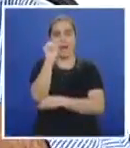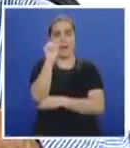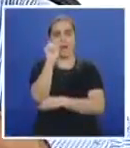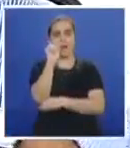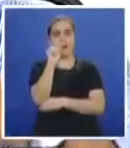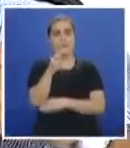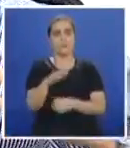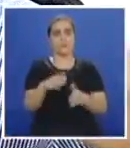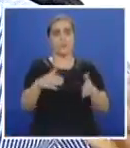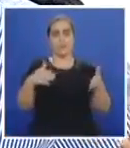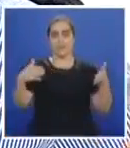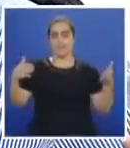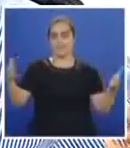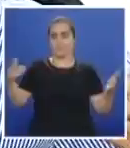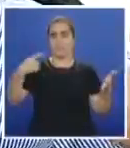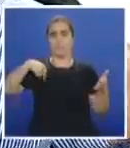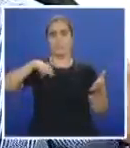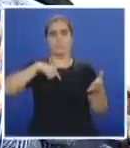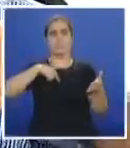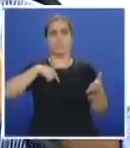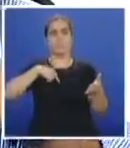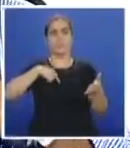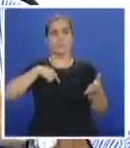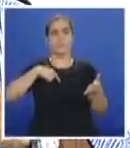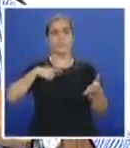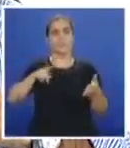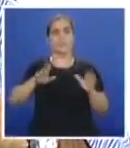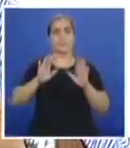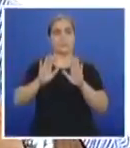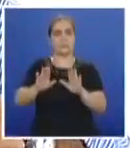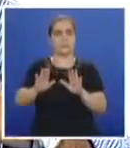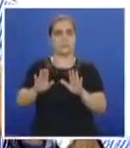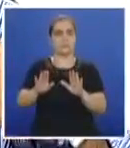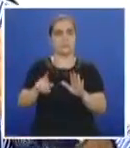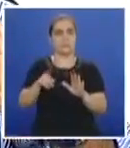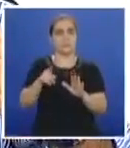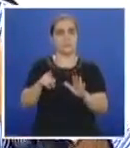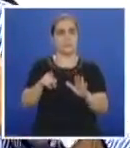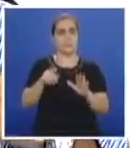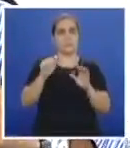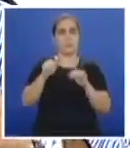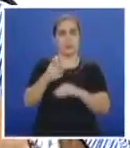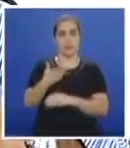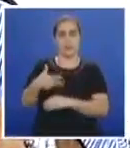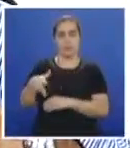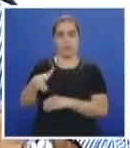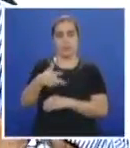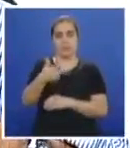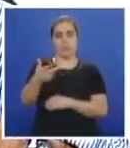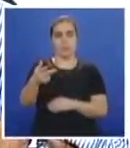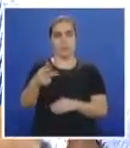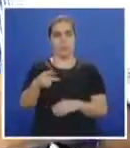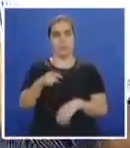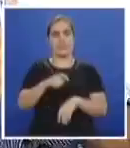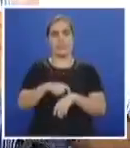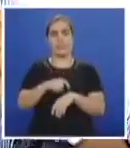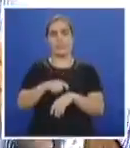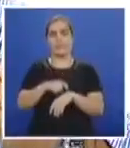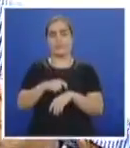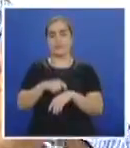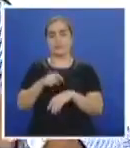es los espacios compartidos y un espacio ameno de movilidad máximo de 30 kilómetros.